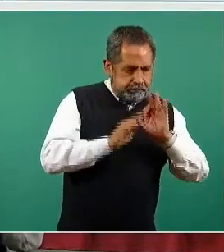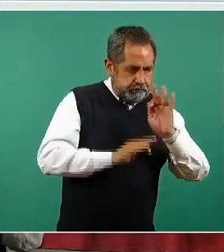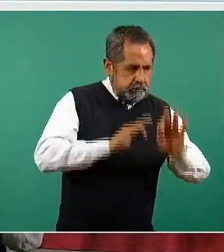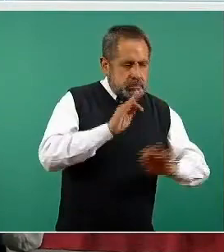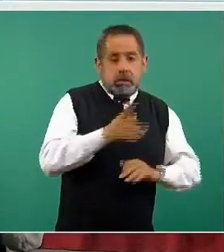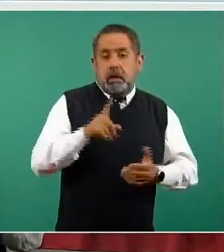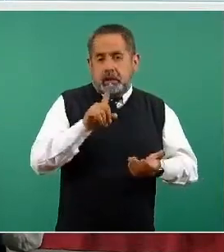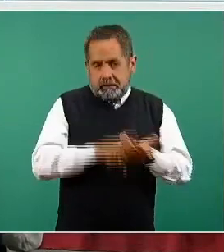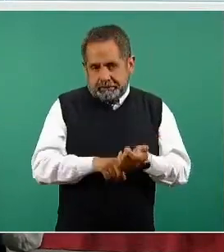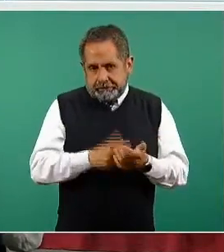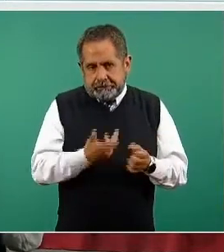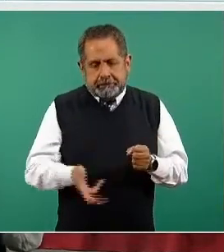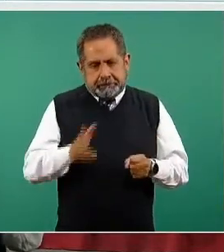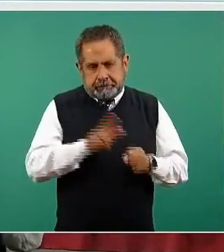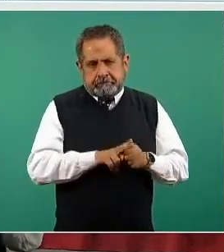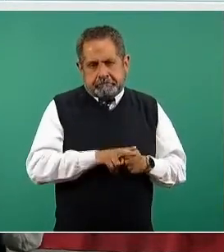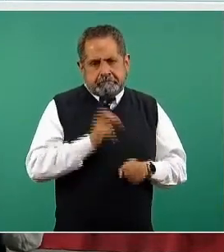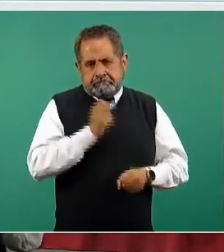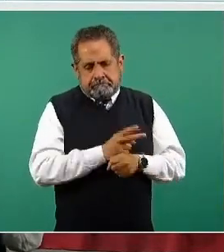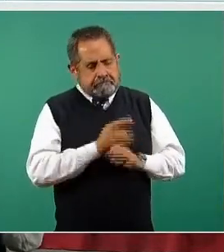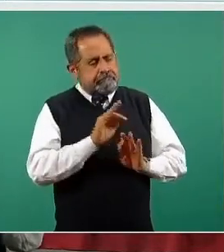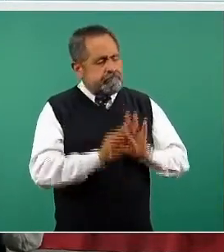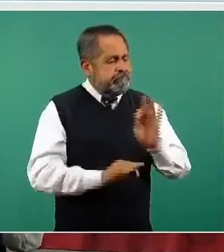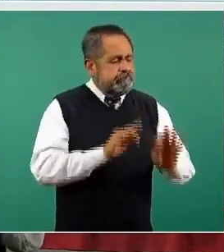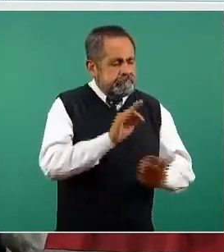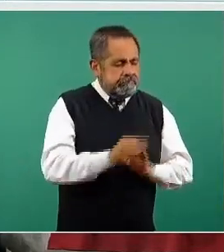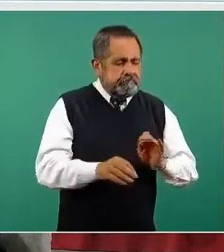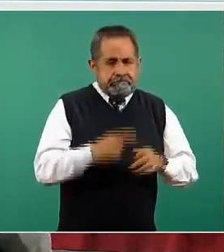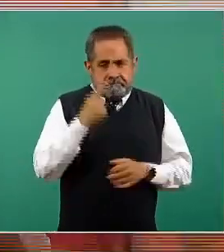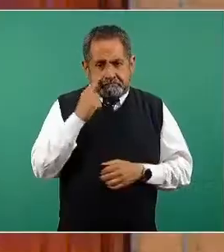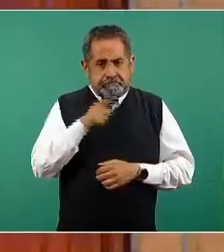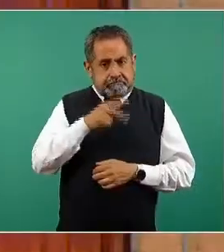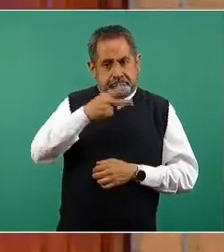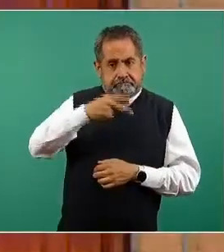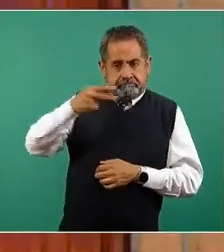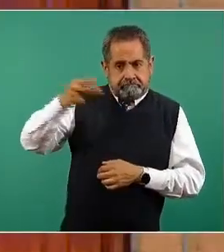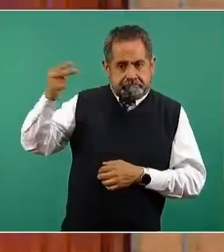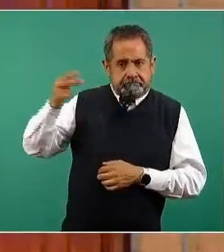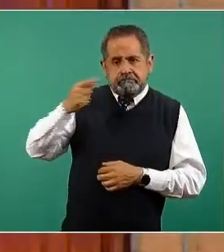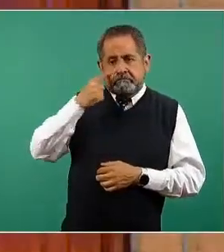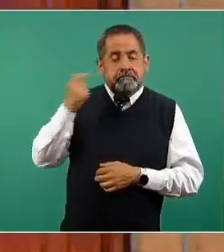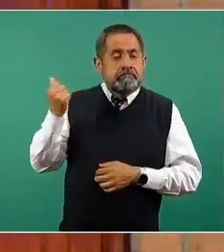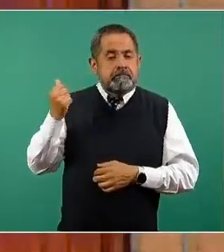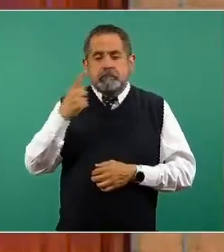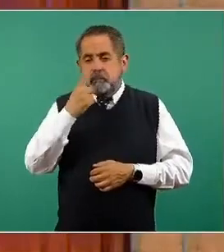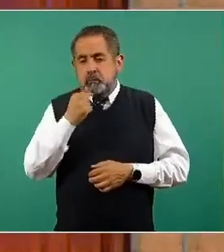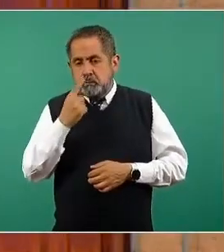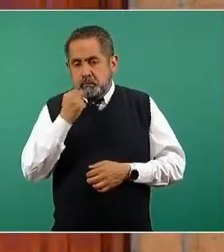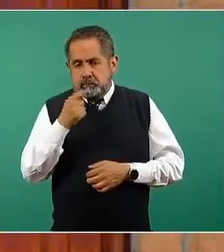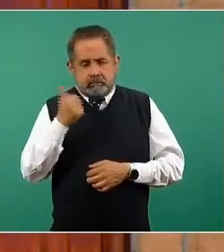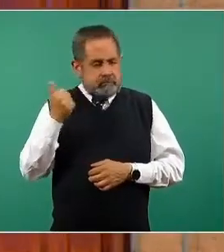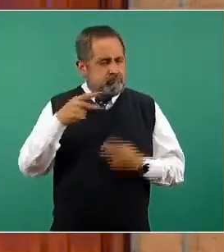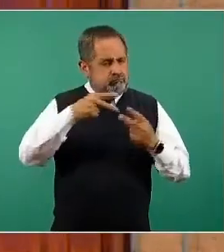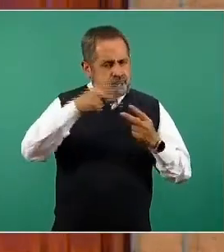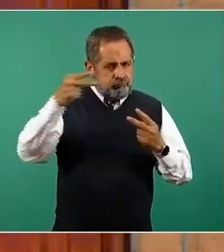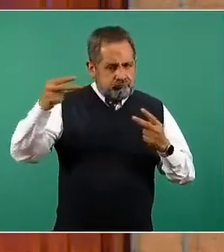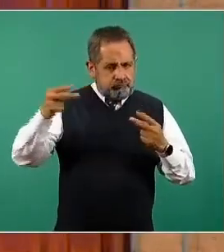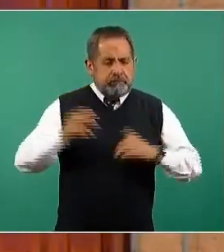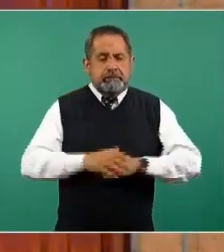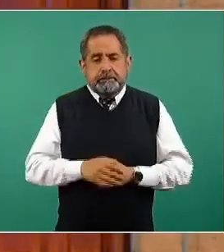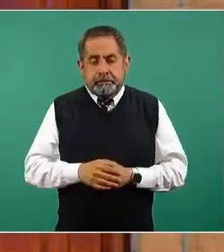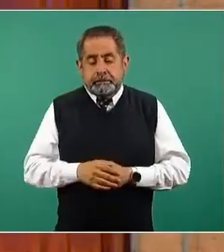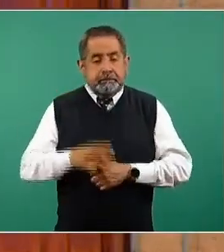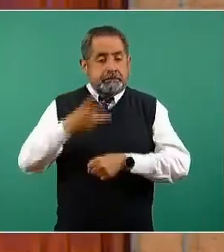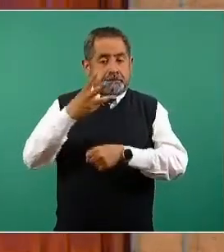hospitalización de manera temprana y están representados en el comportamiento de la línea de color rojo o guinda. Decimos